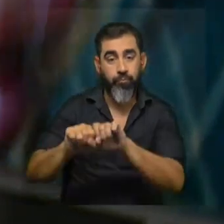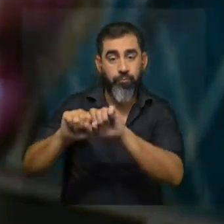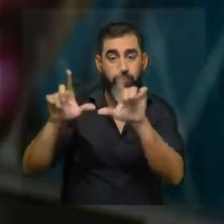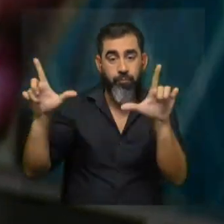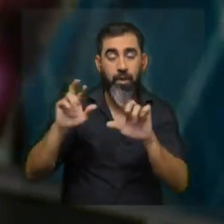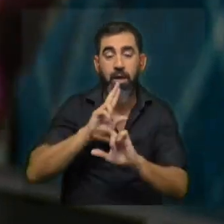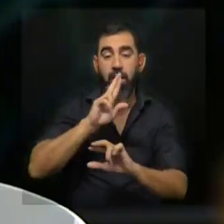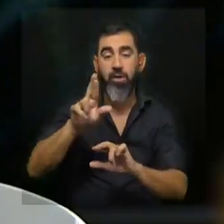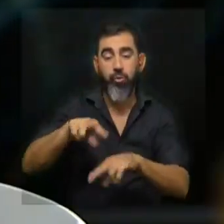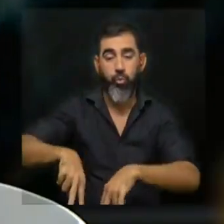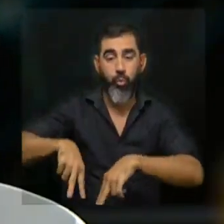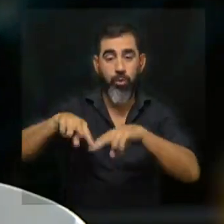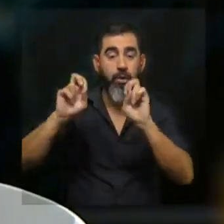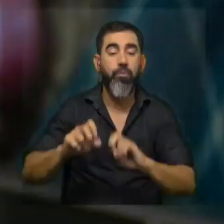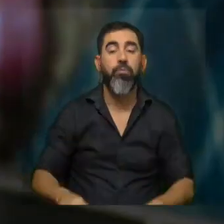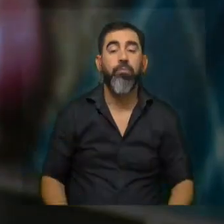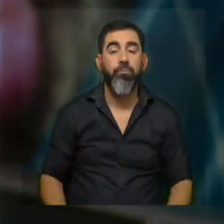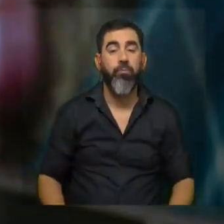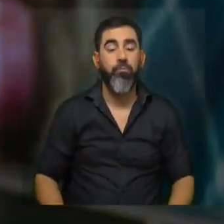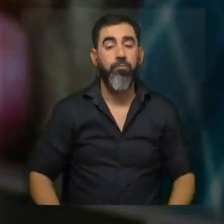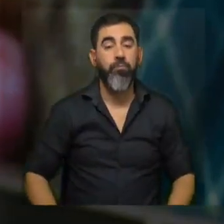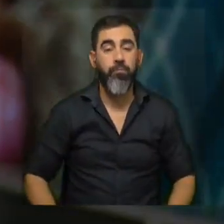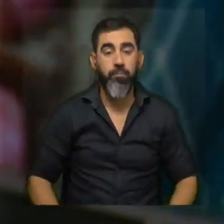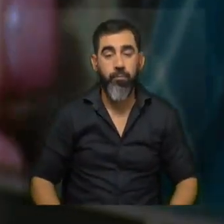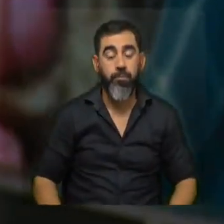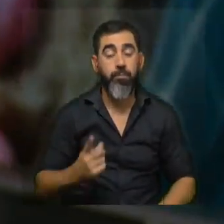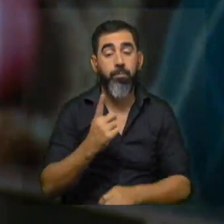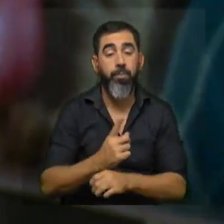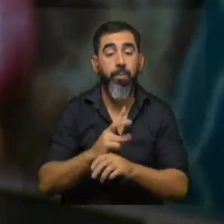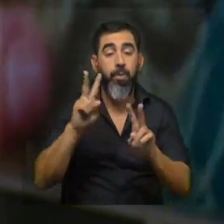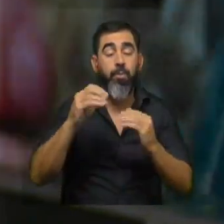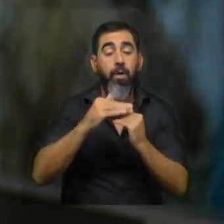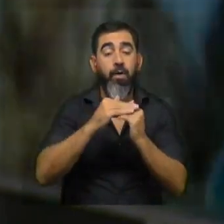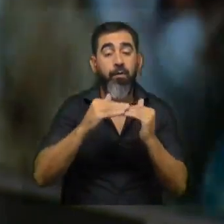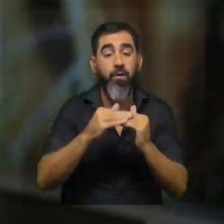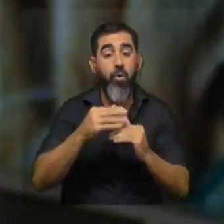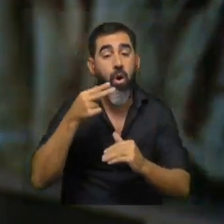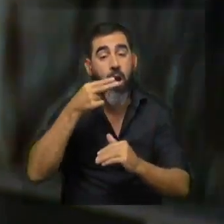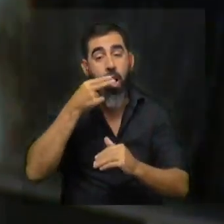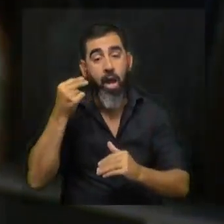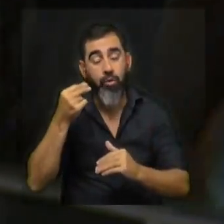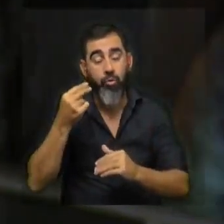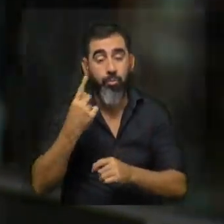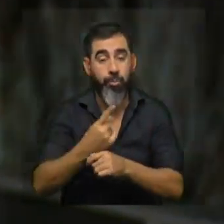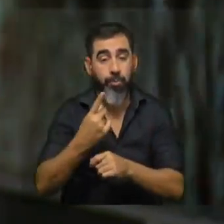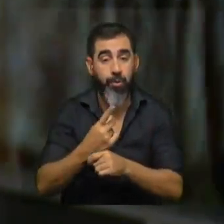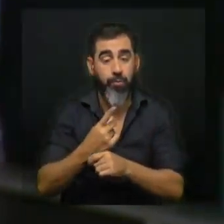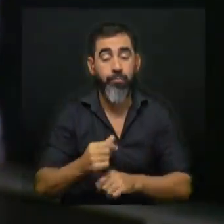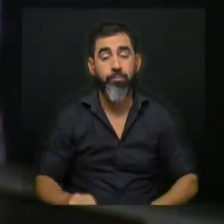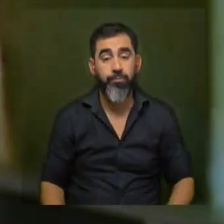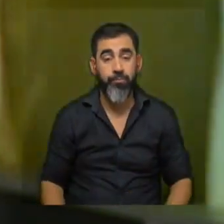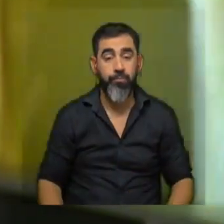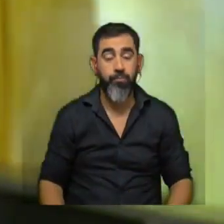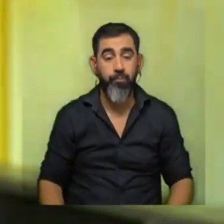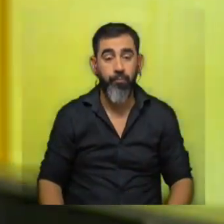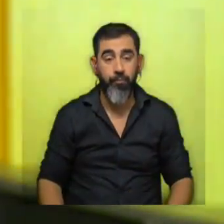del estudio de la investigación y arrancamos por un tema muy básico gatas y gatos vemos la primera placa y